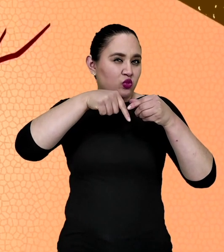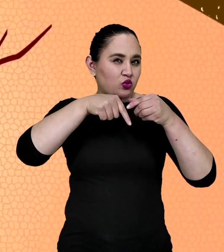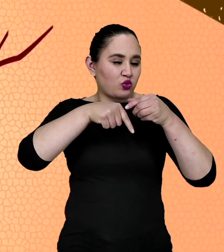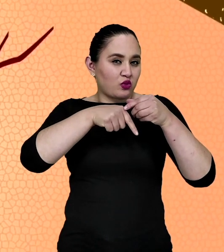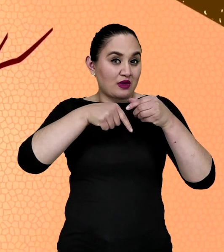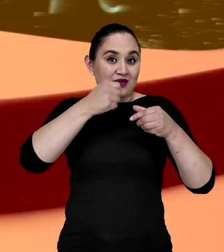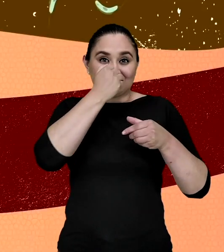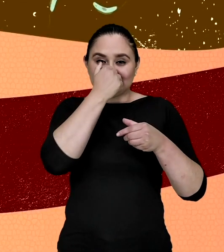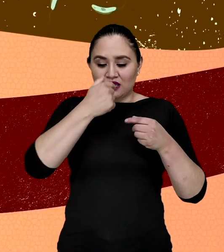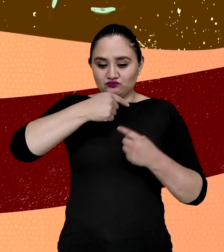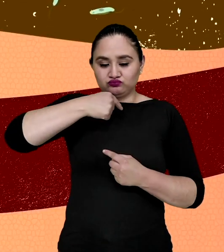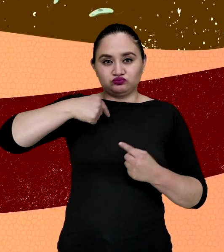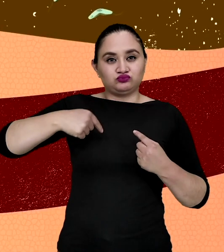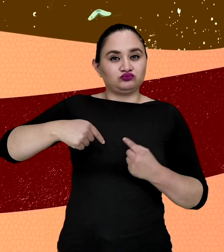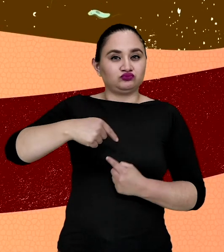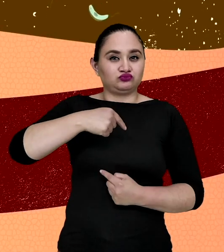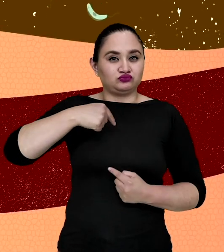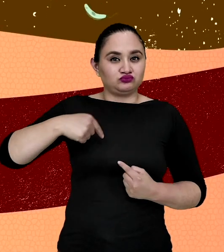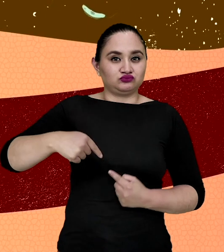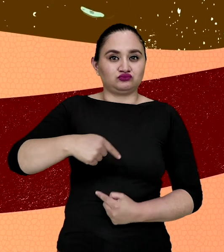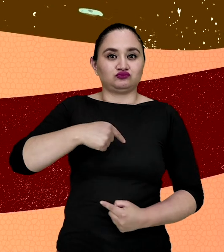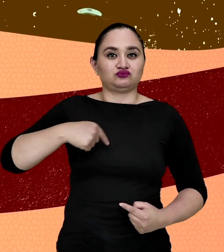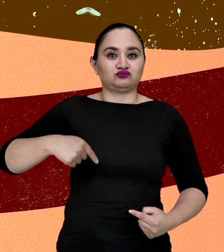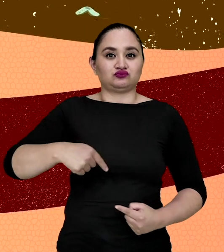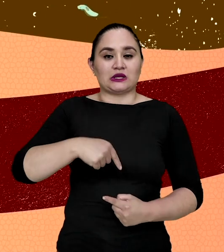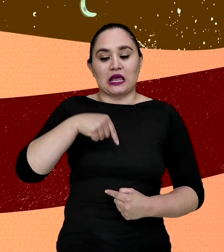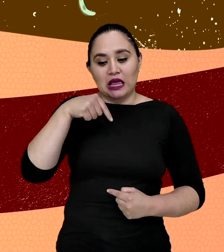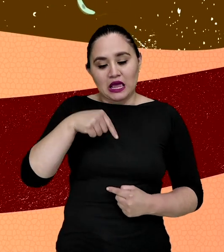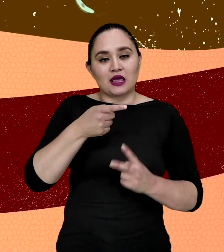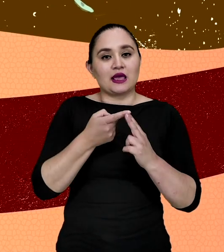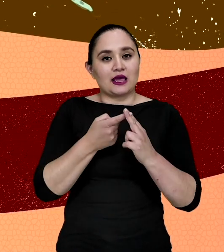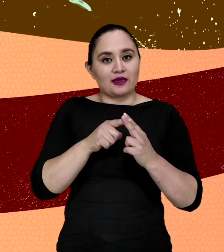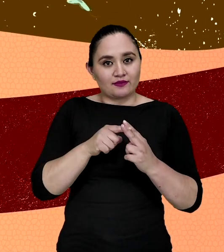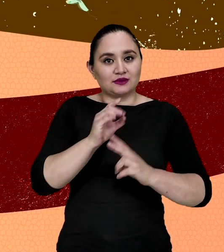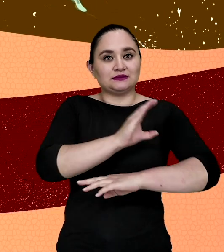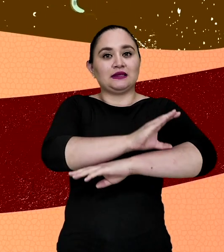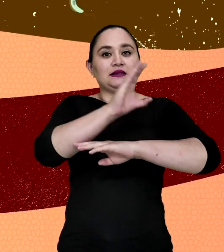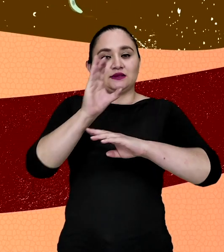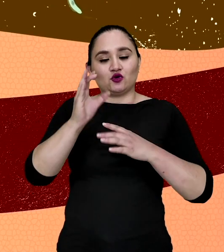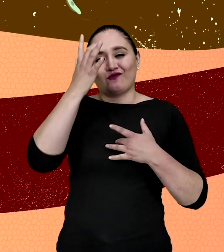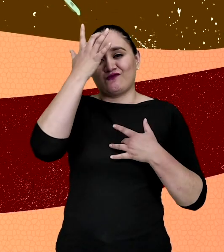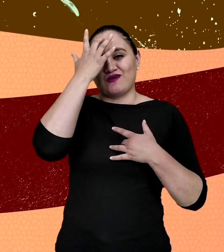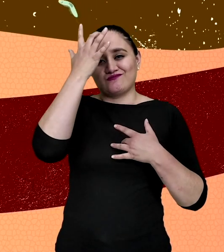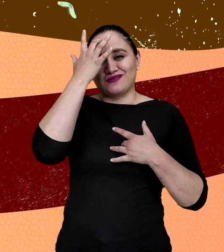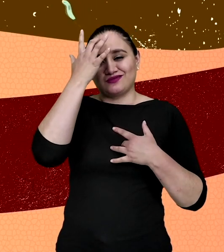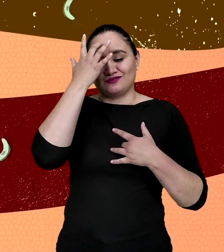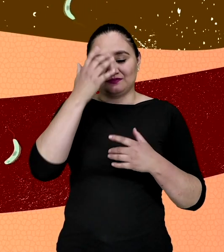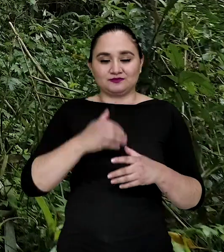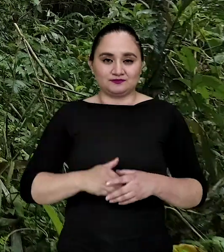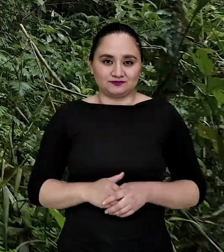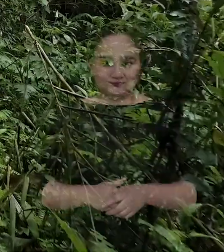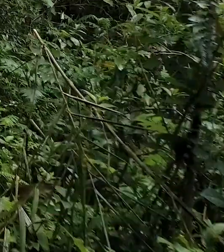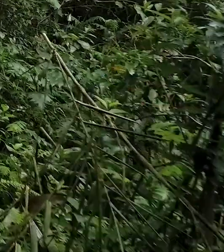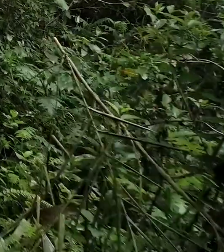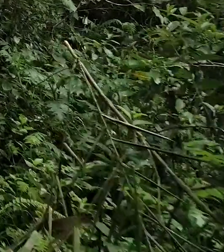al corriente sanguíneo. Y ahí empieza otra vez el ciclo de la enfermedad.